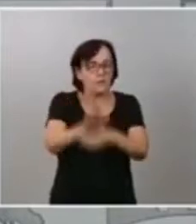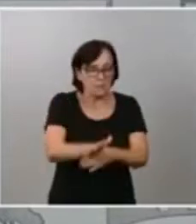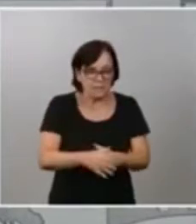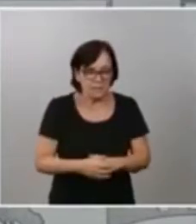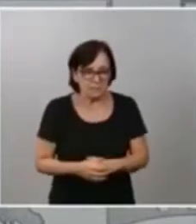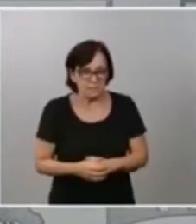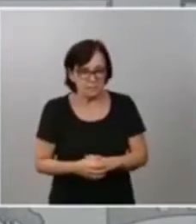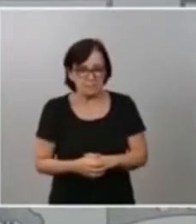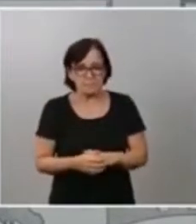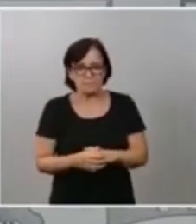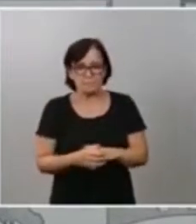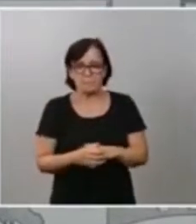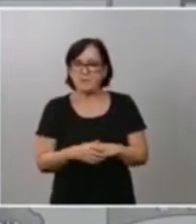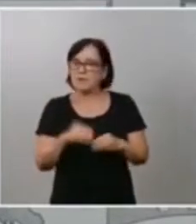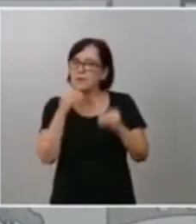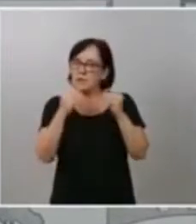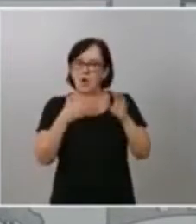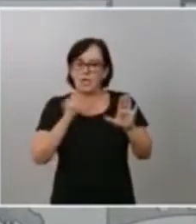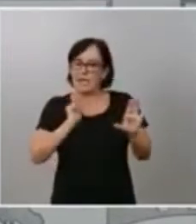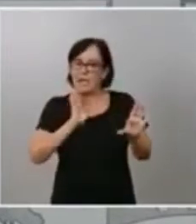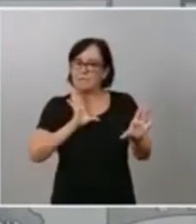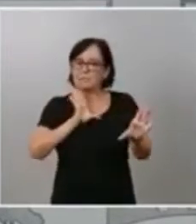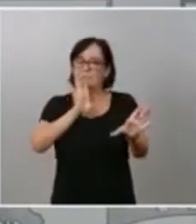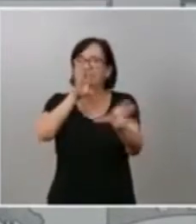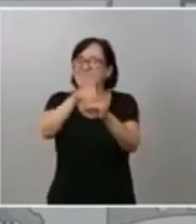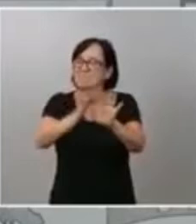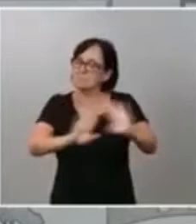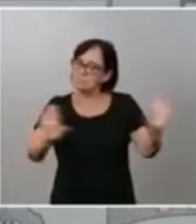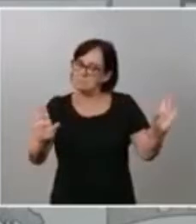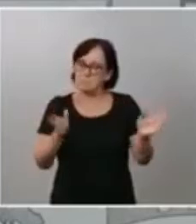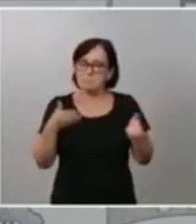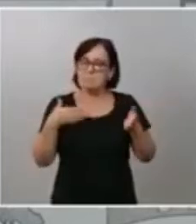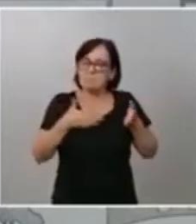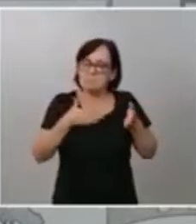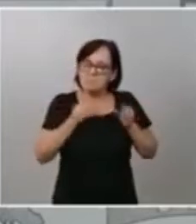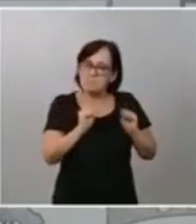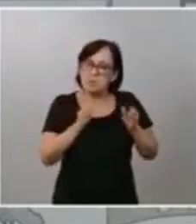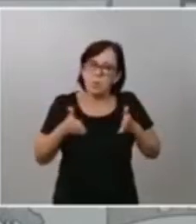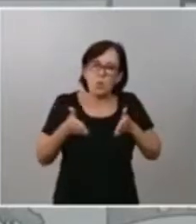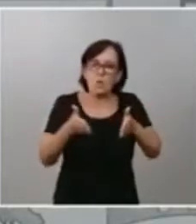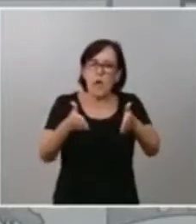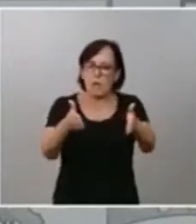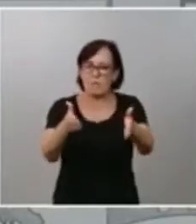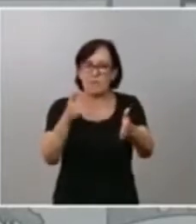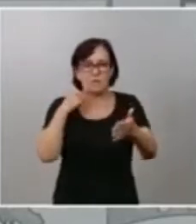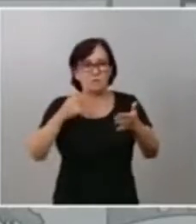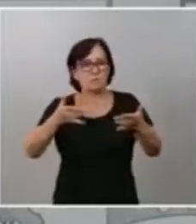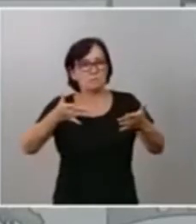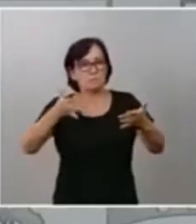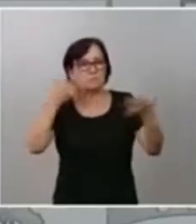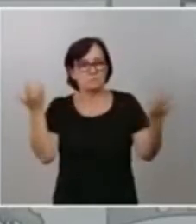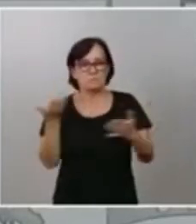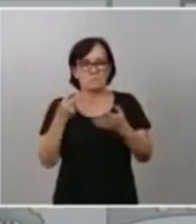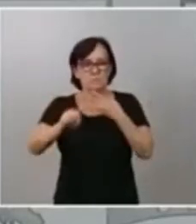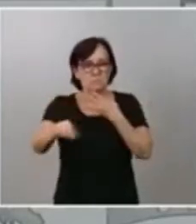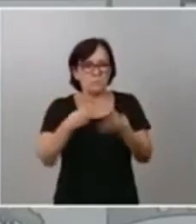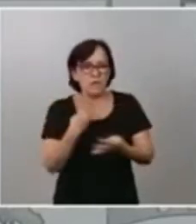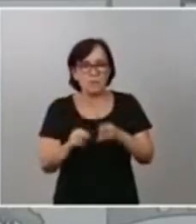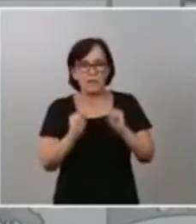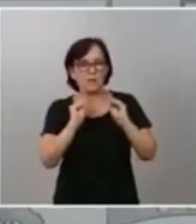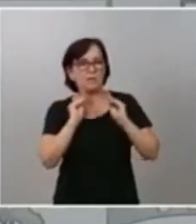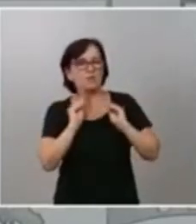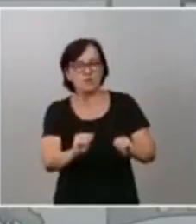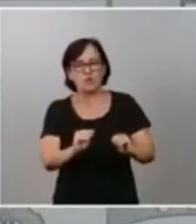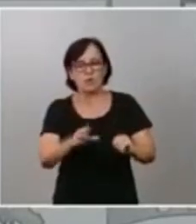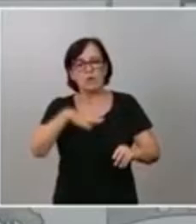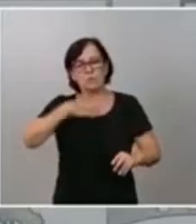distancias y de caminar hacia unos parámetros de ejemplaridad y de transparencia que creo que pueden encontrar